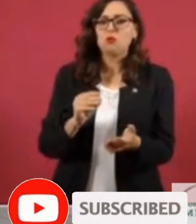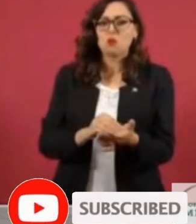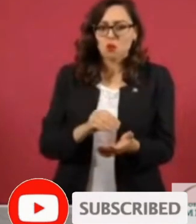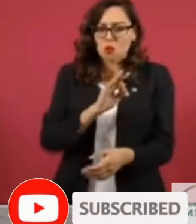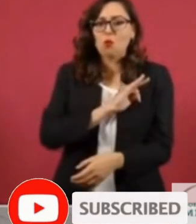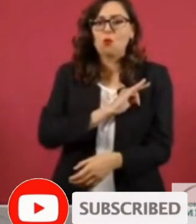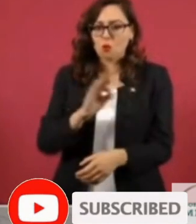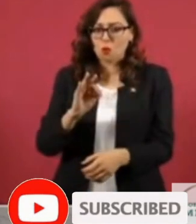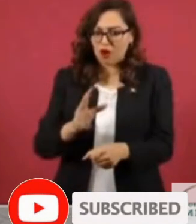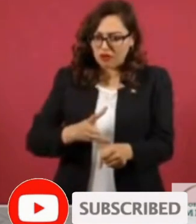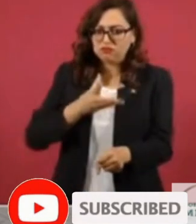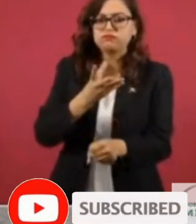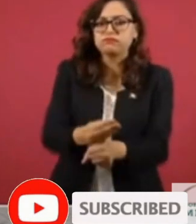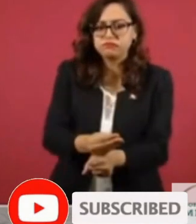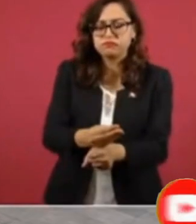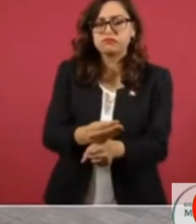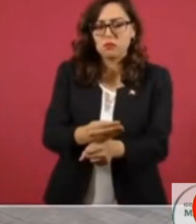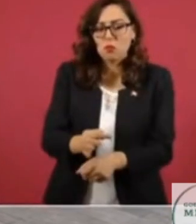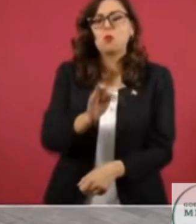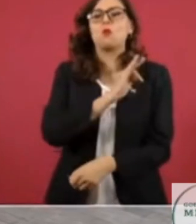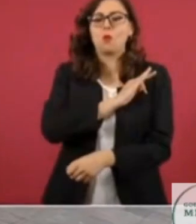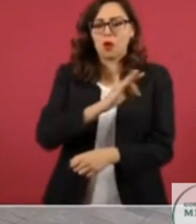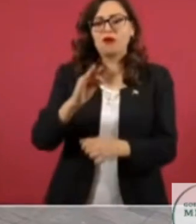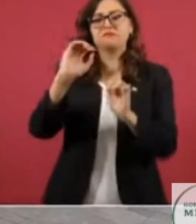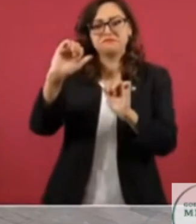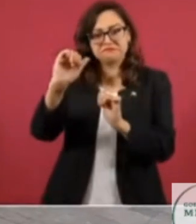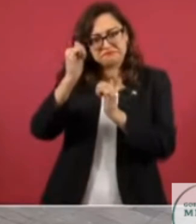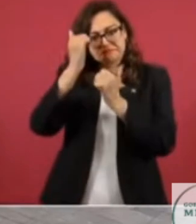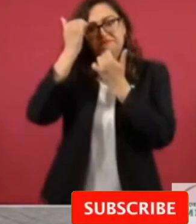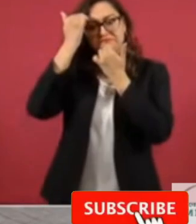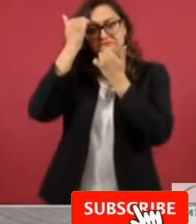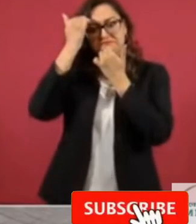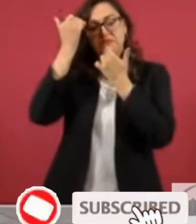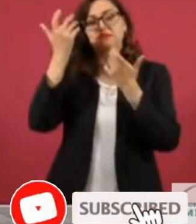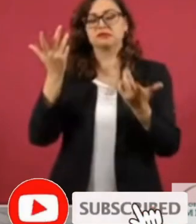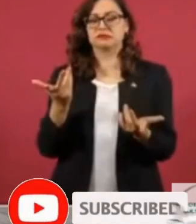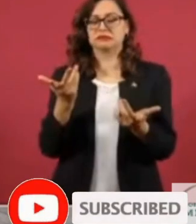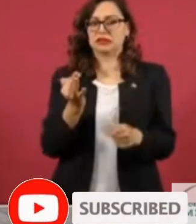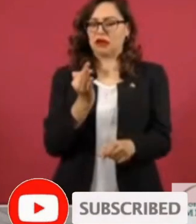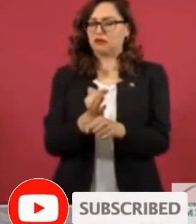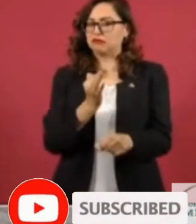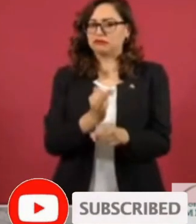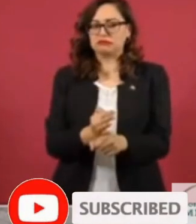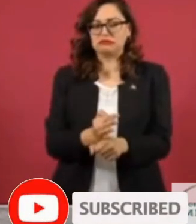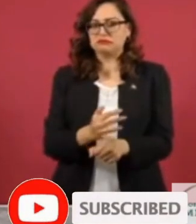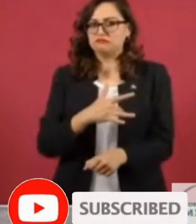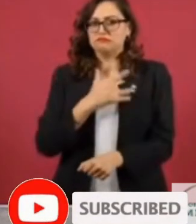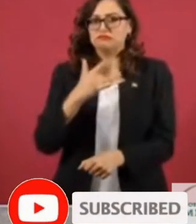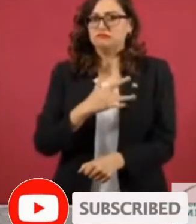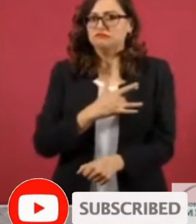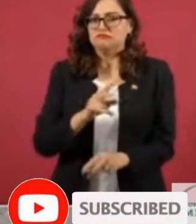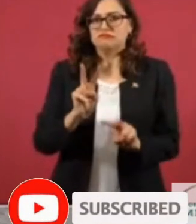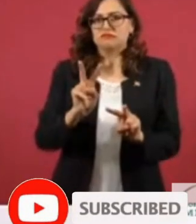máxime si se ha convertido en un atentado a los derechos